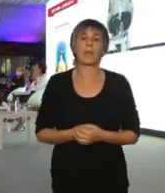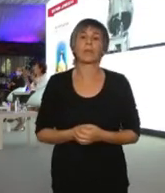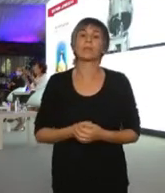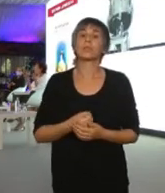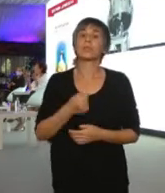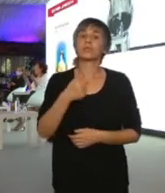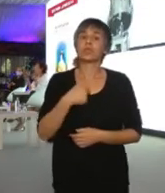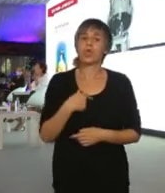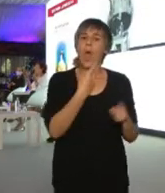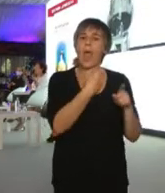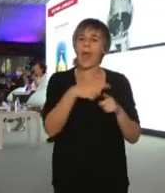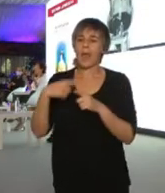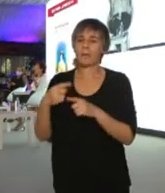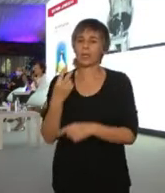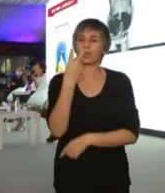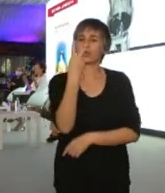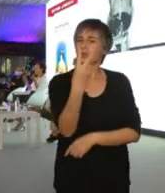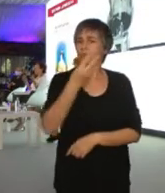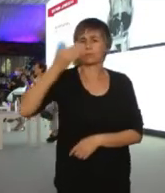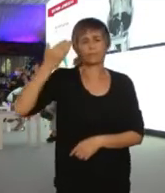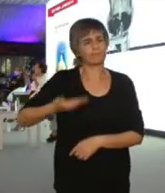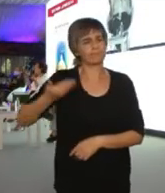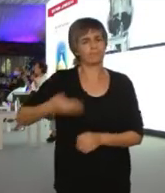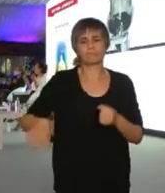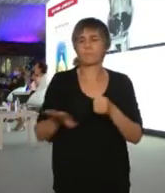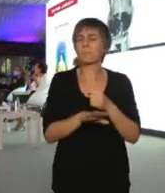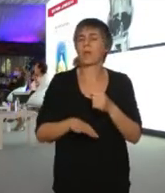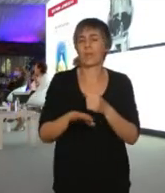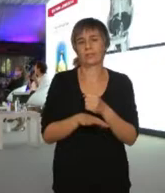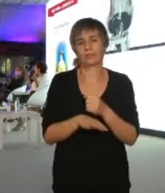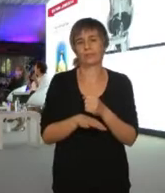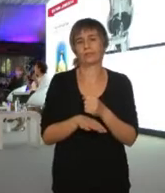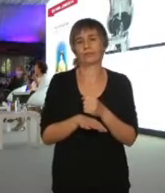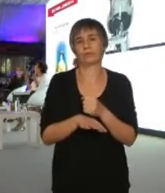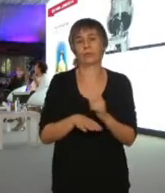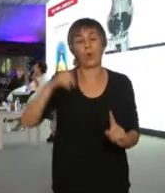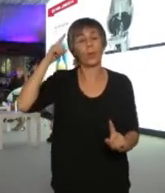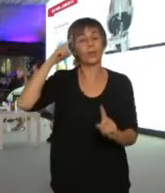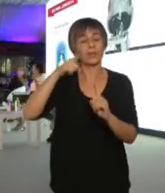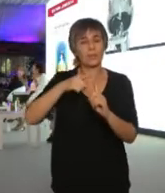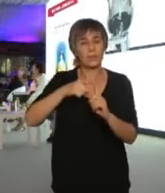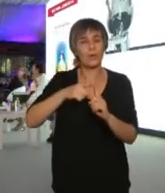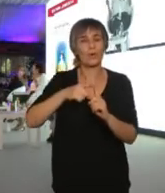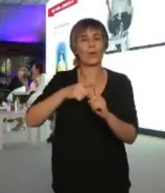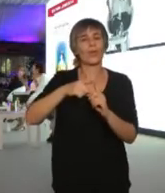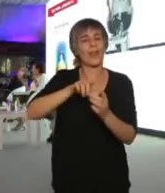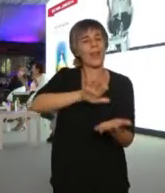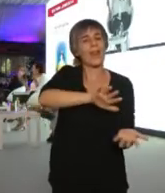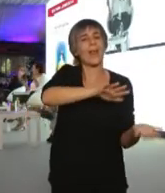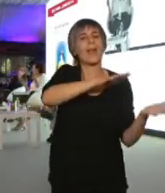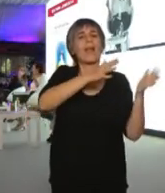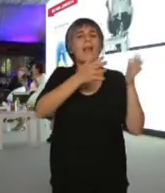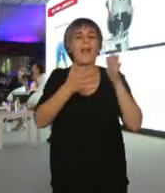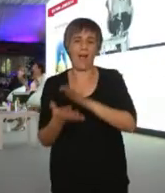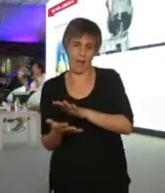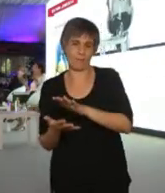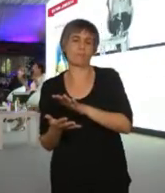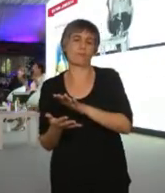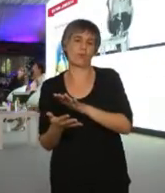elementos que son fundamentales para que se dé ese cambio que exige la